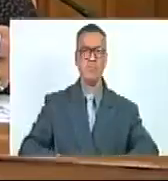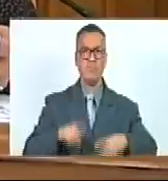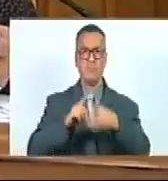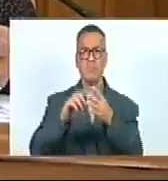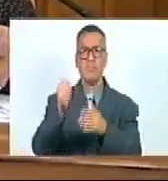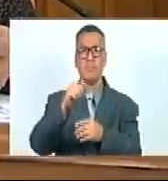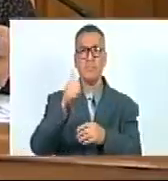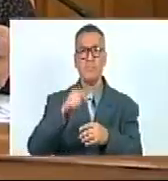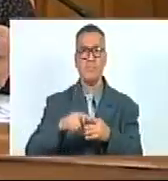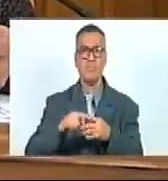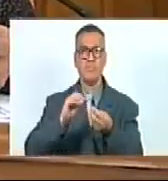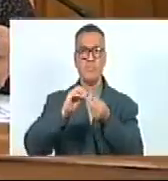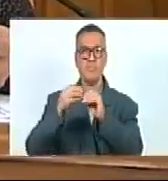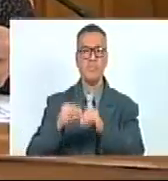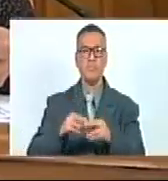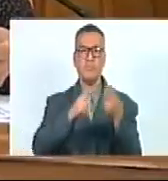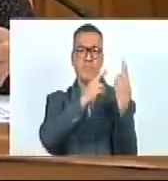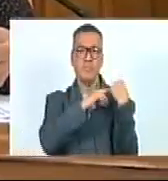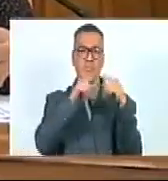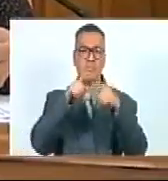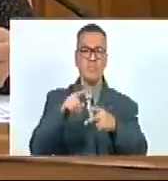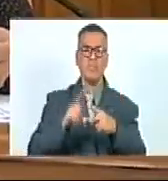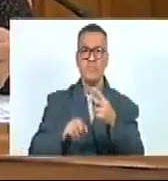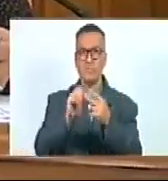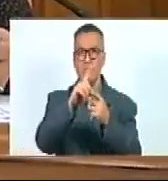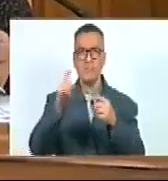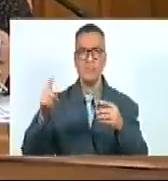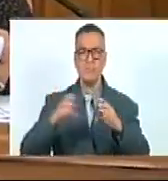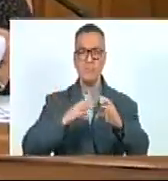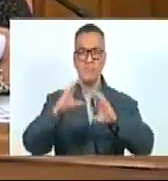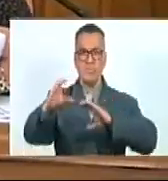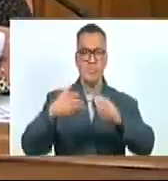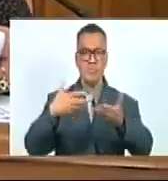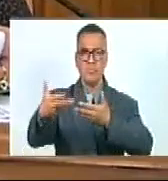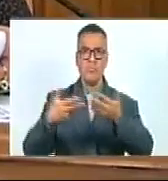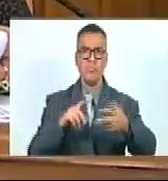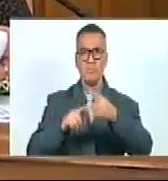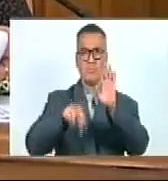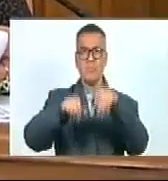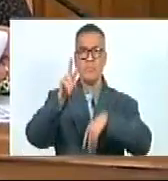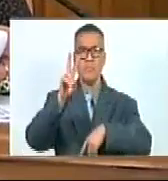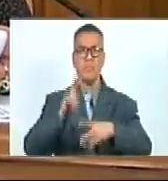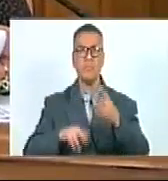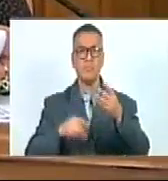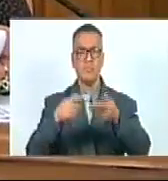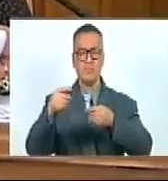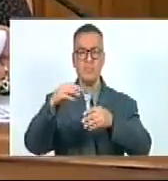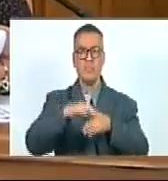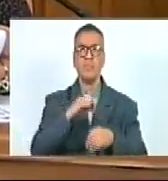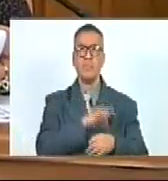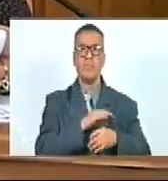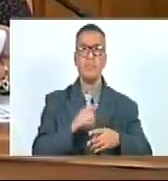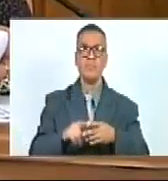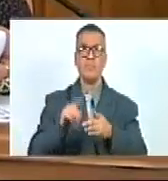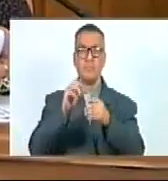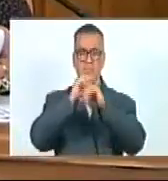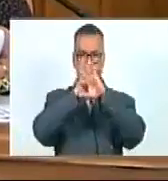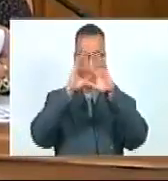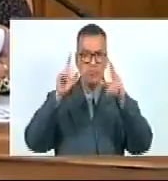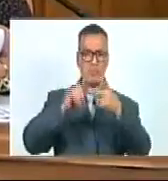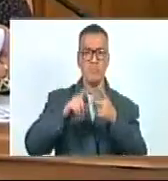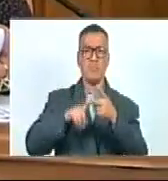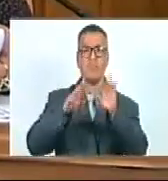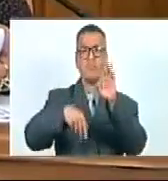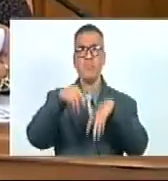10. Corresponsabilidad. 11. Cooperación. 12. Solidaridad. 13. Transparencia.